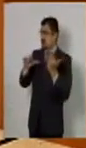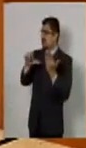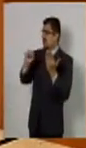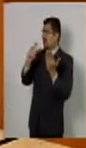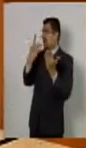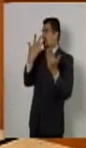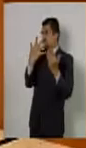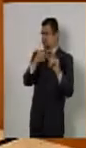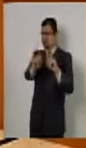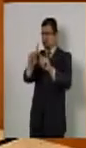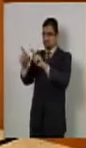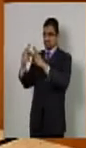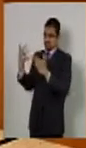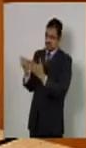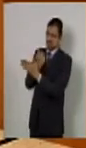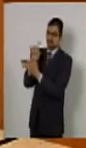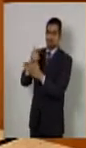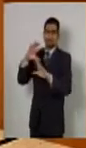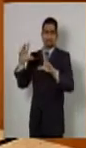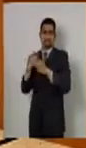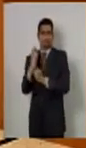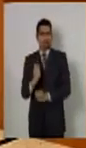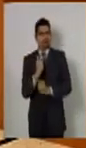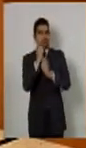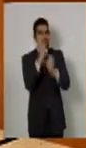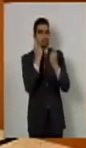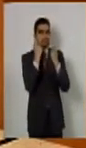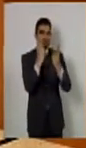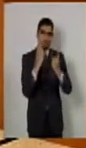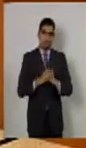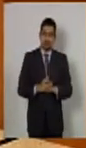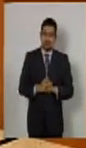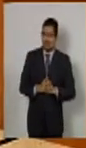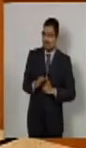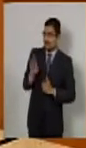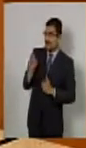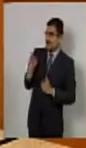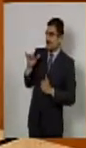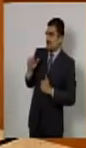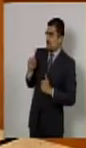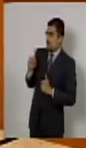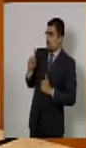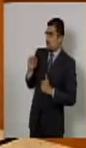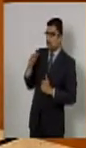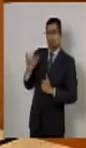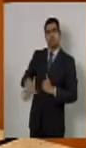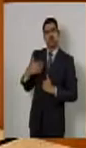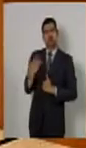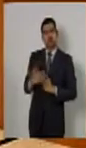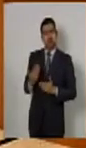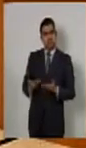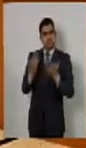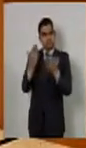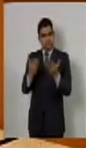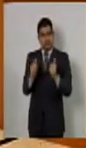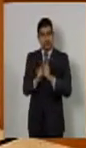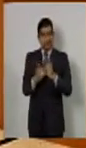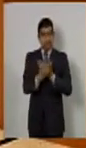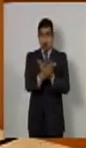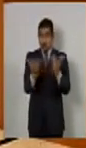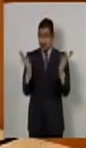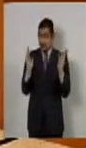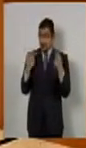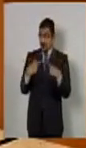ganadores de esta prestigiosa presea, Belisario Domínguez. Ahora su nombre se colocará junto a destacados